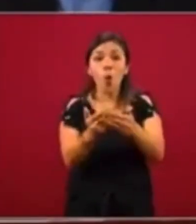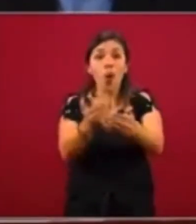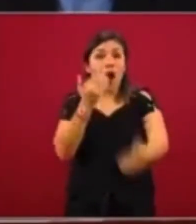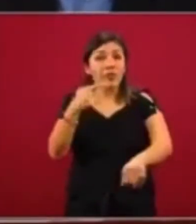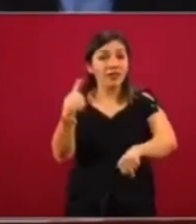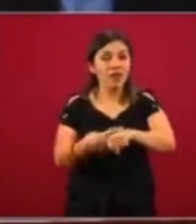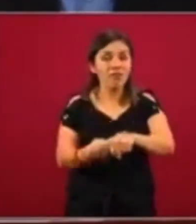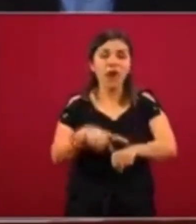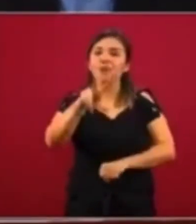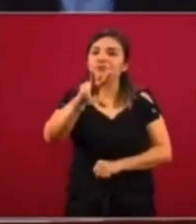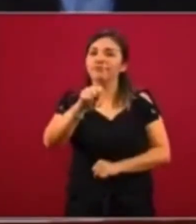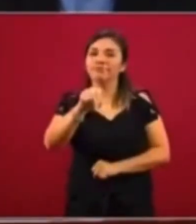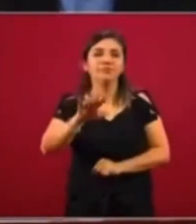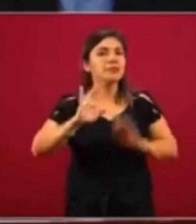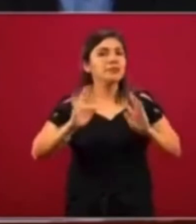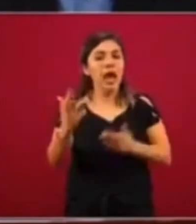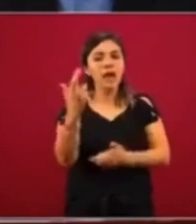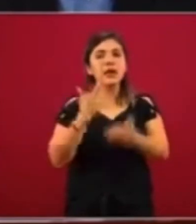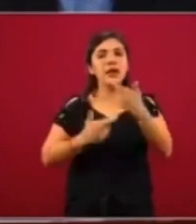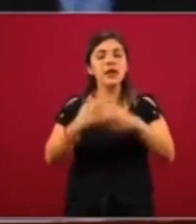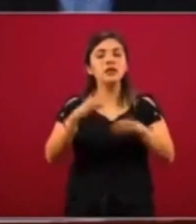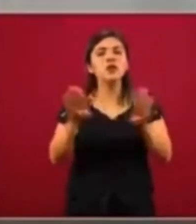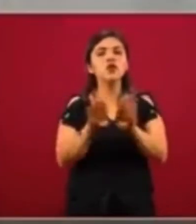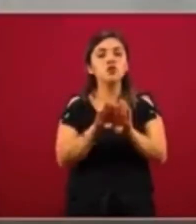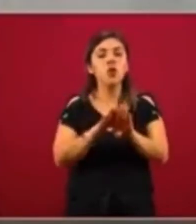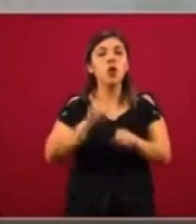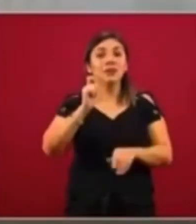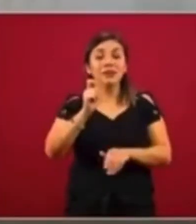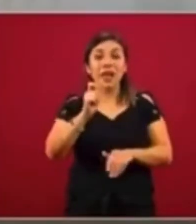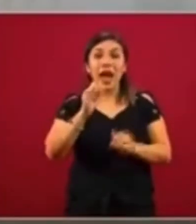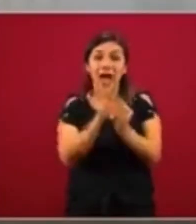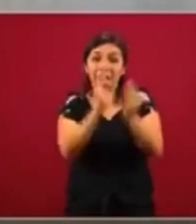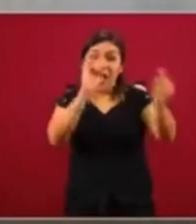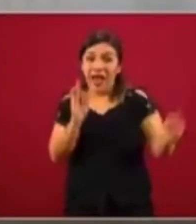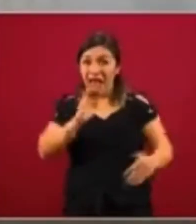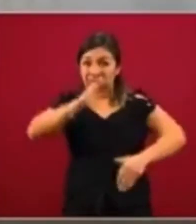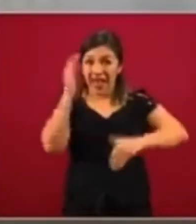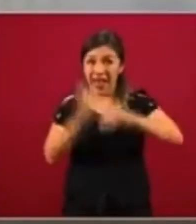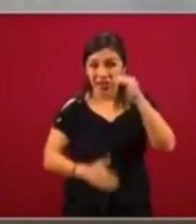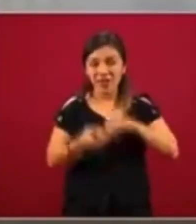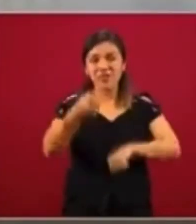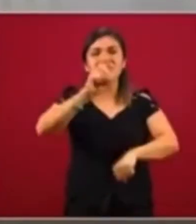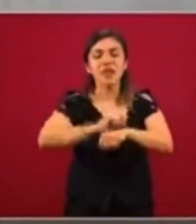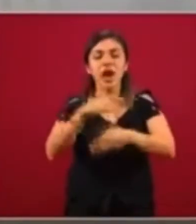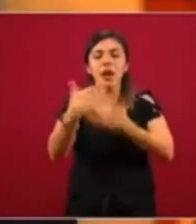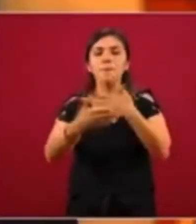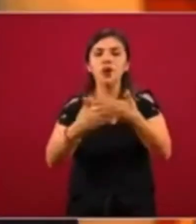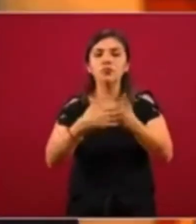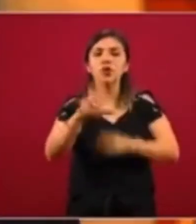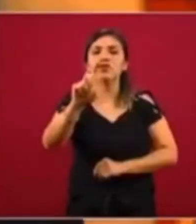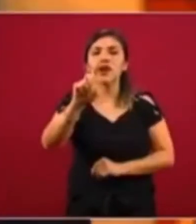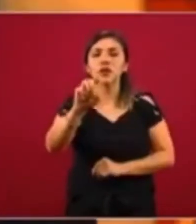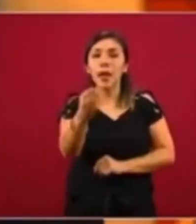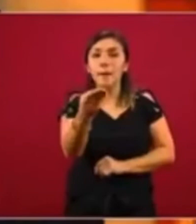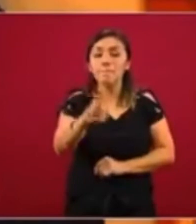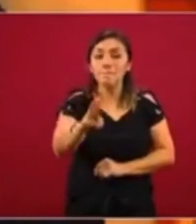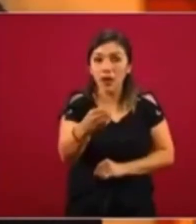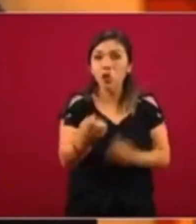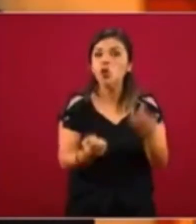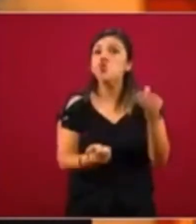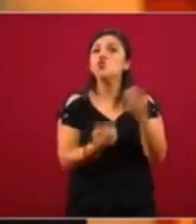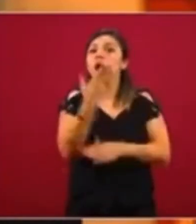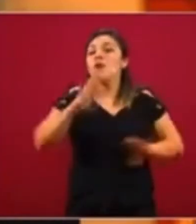vamos a regresar al final de la Jornada Nacional de Sana Distancia, que será el próximo 30 de mayo, a unas